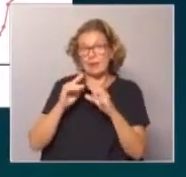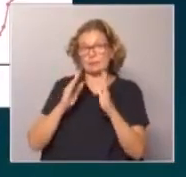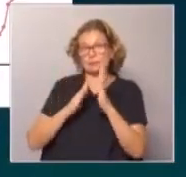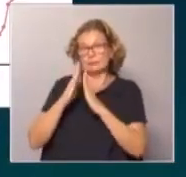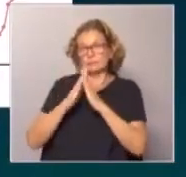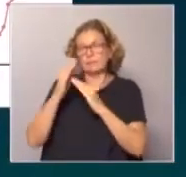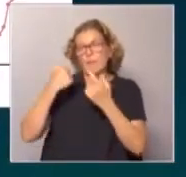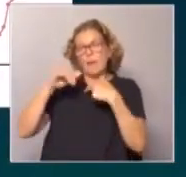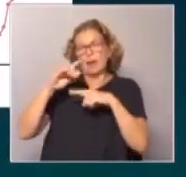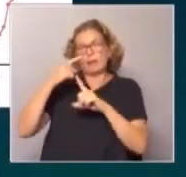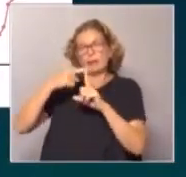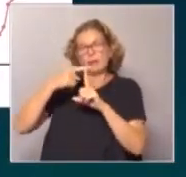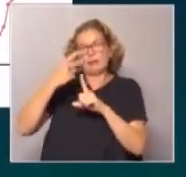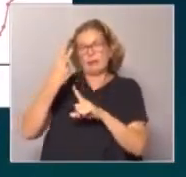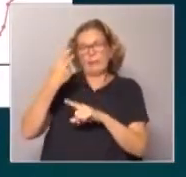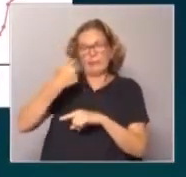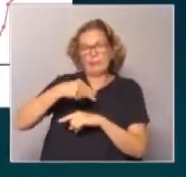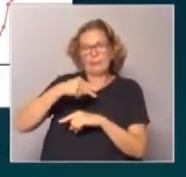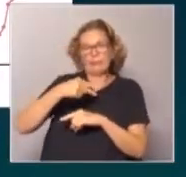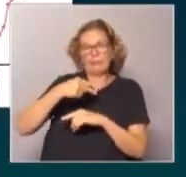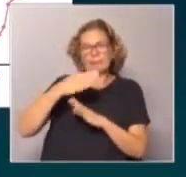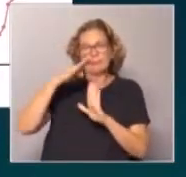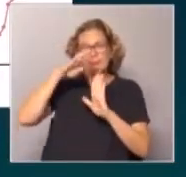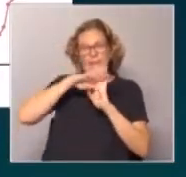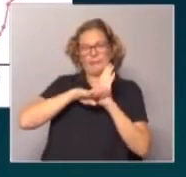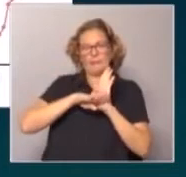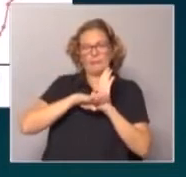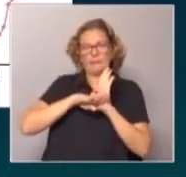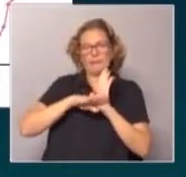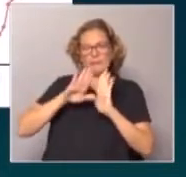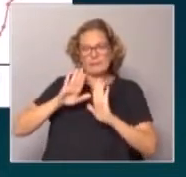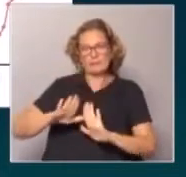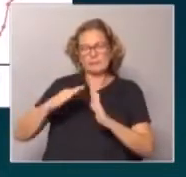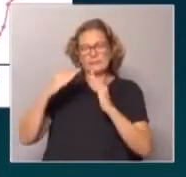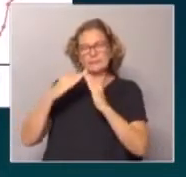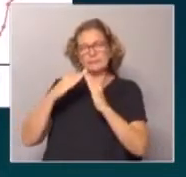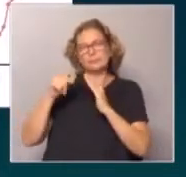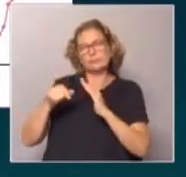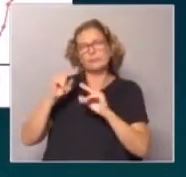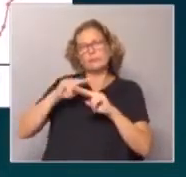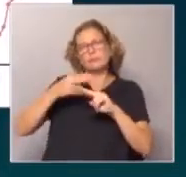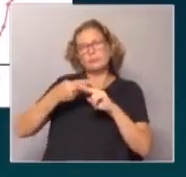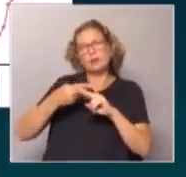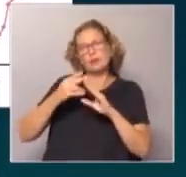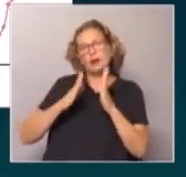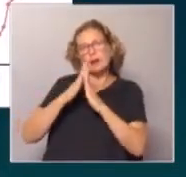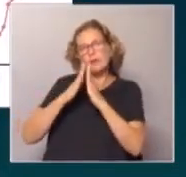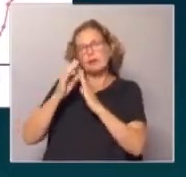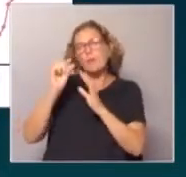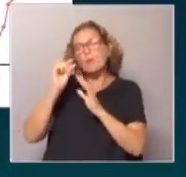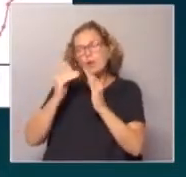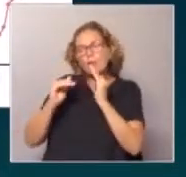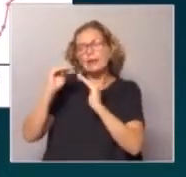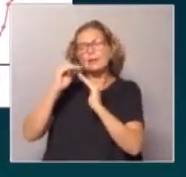crecer el número de casos y el 2 de noviembre se toman medidas muy severas de restricción de movilidad. Esto permite que, si bien la gráfica sigue creciendo un poco,